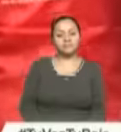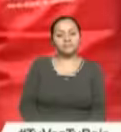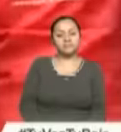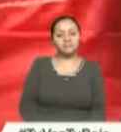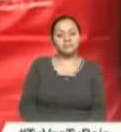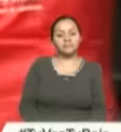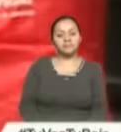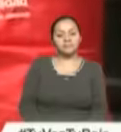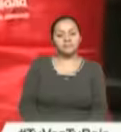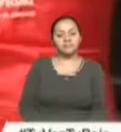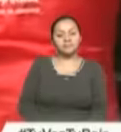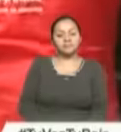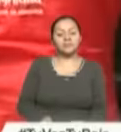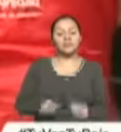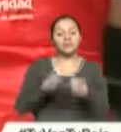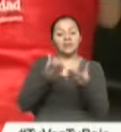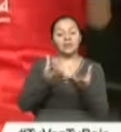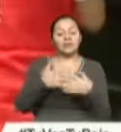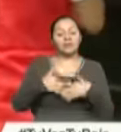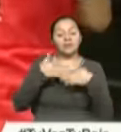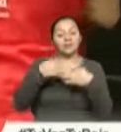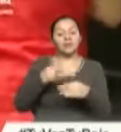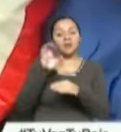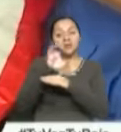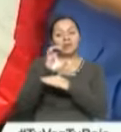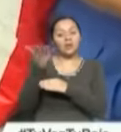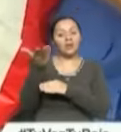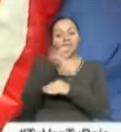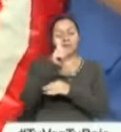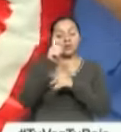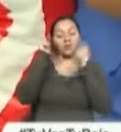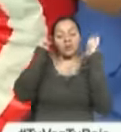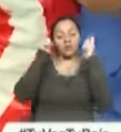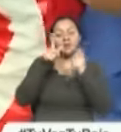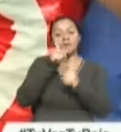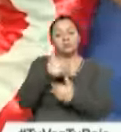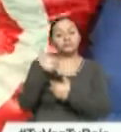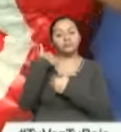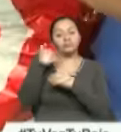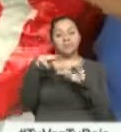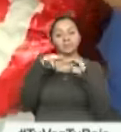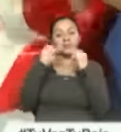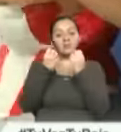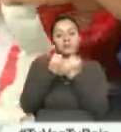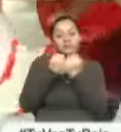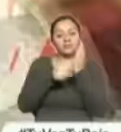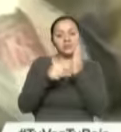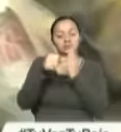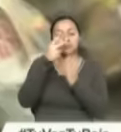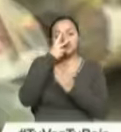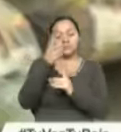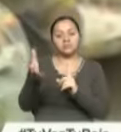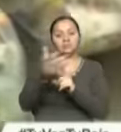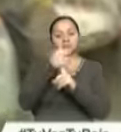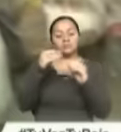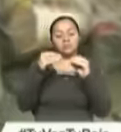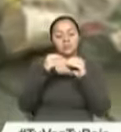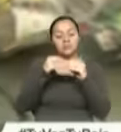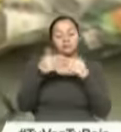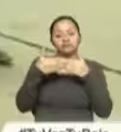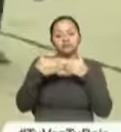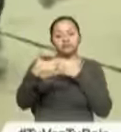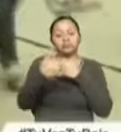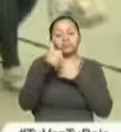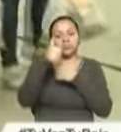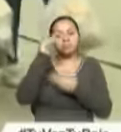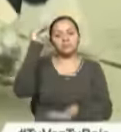Da Dignidad por un Ecuador sin mendicidad es la campaña del Ministerio de Inclusión Económica y Social que ha logrado en los últimos años